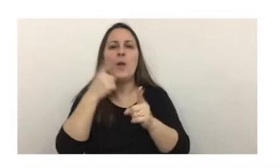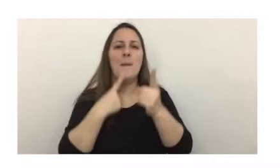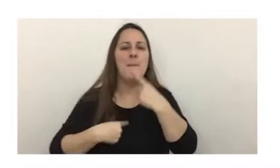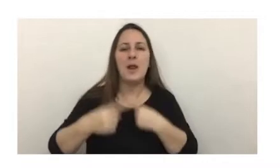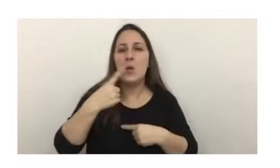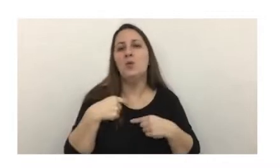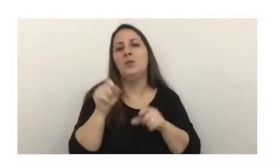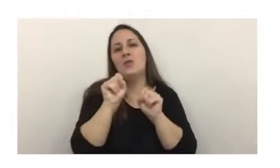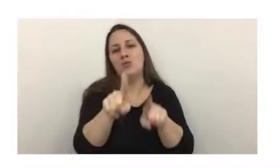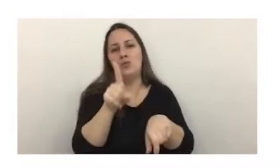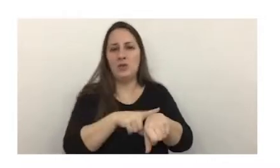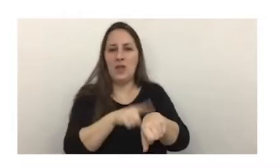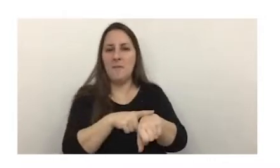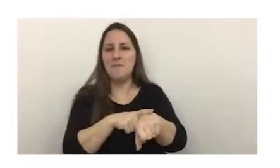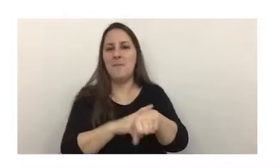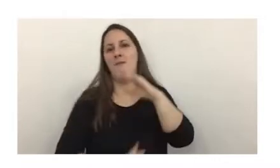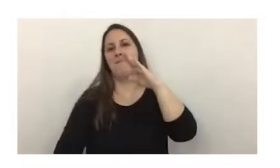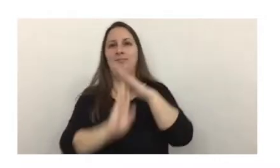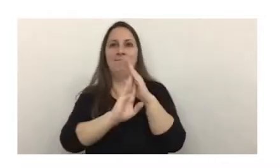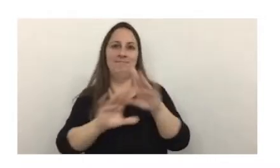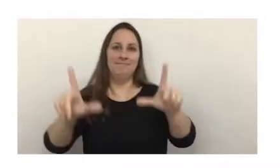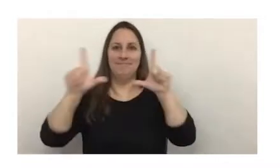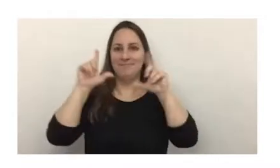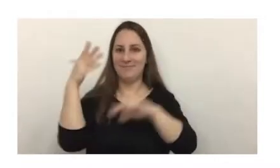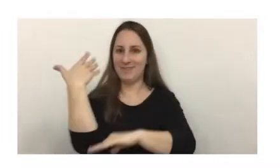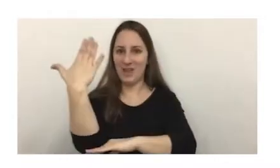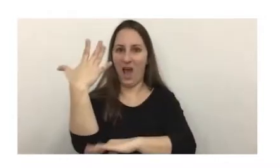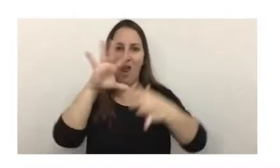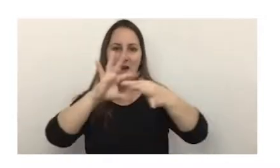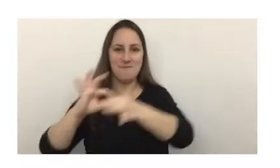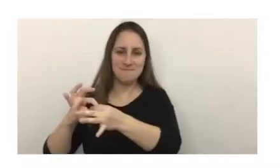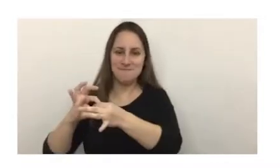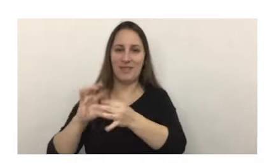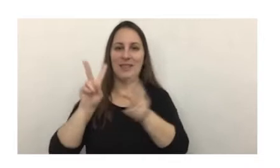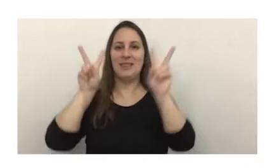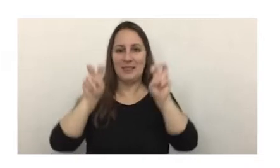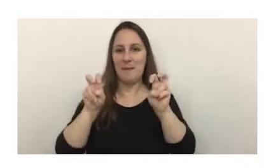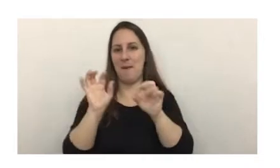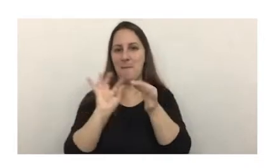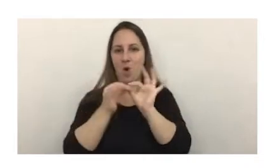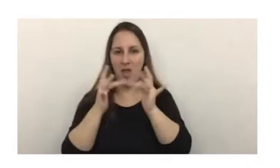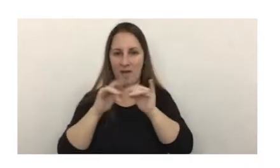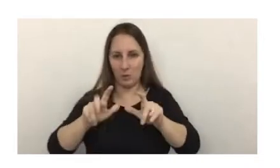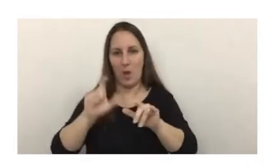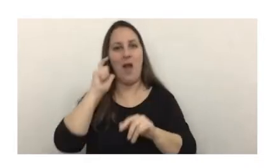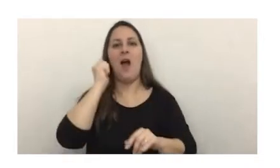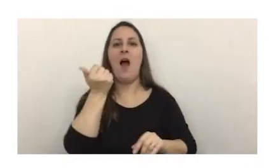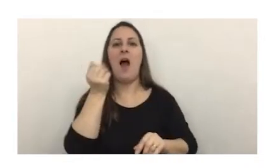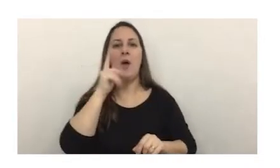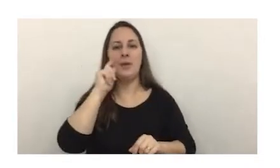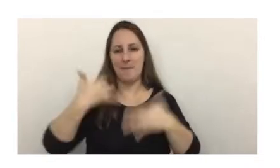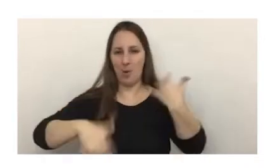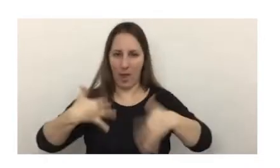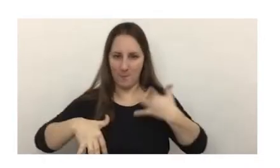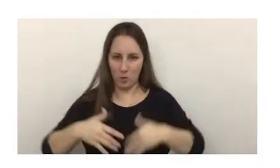espacio que se merece la estrella de esta charla vinculada al mundo cripto que es Gabriel así que quiero ir bastante más